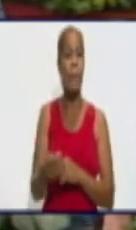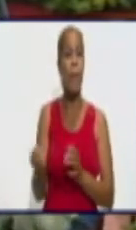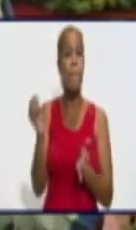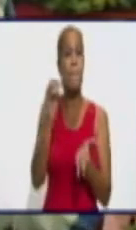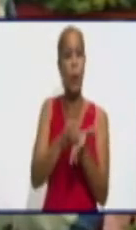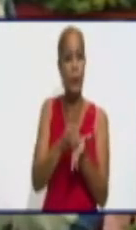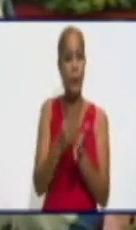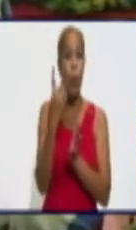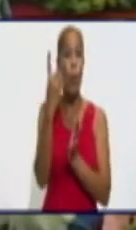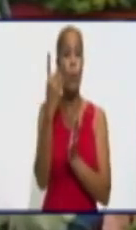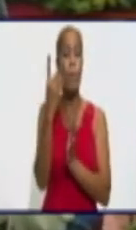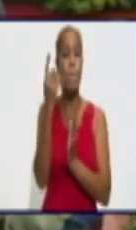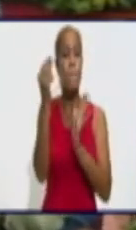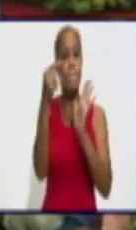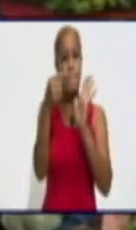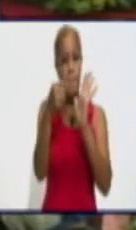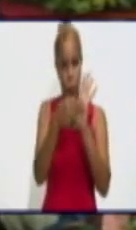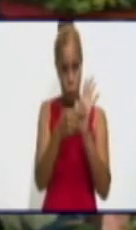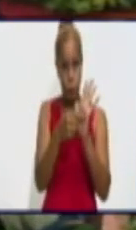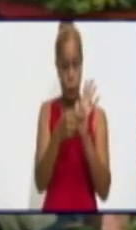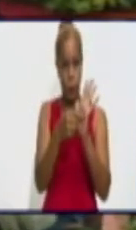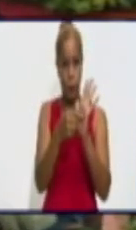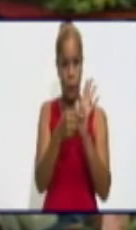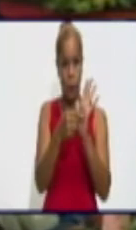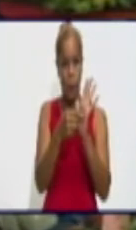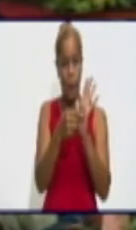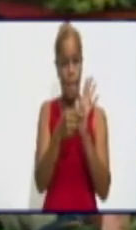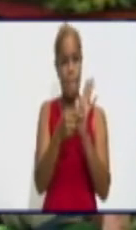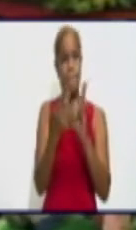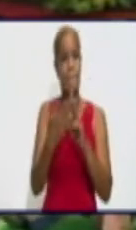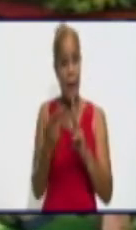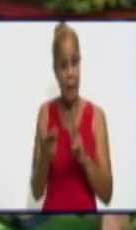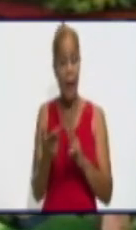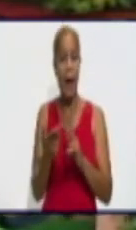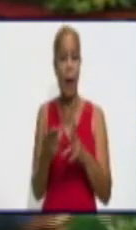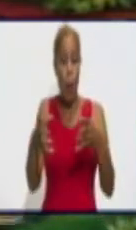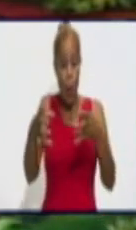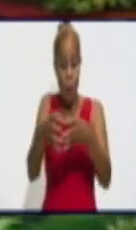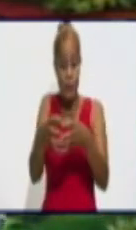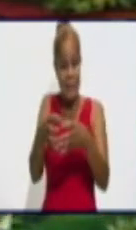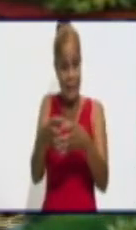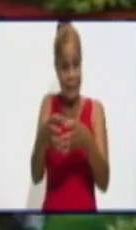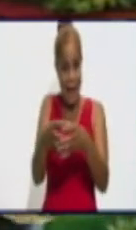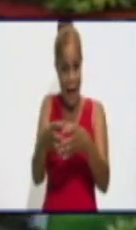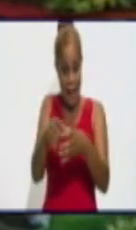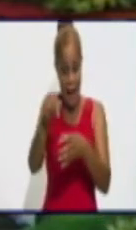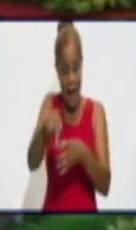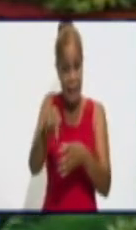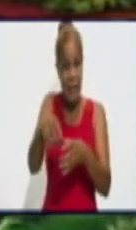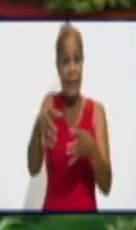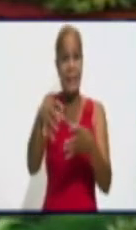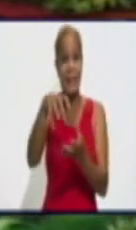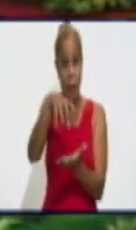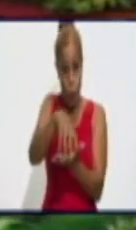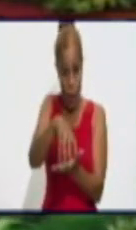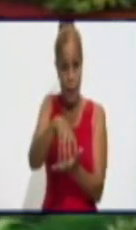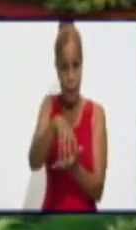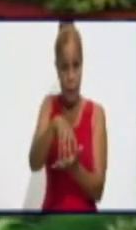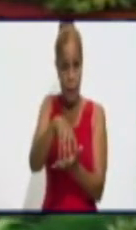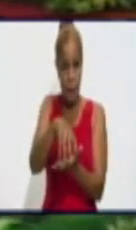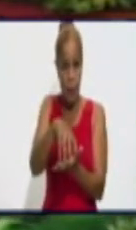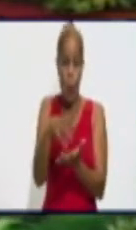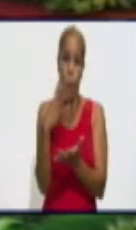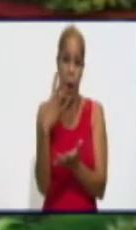concentrar allí seis, siete, cinco, cuatro bodegas. Lógico que eso va a provocar aglomeración de personas.